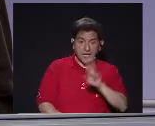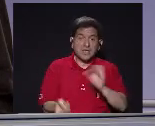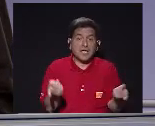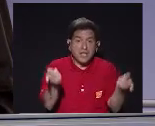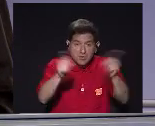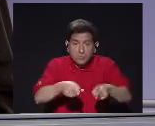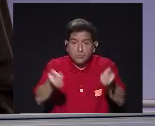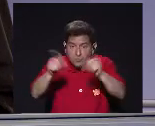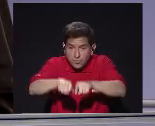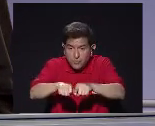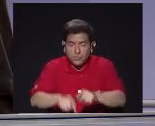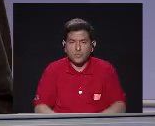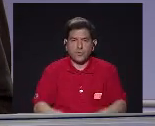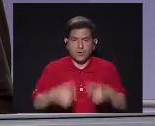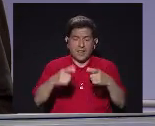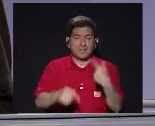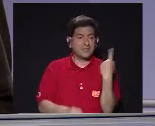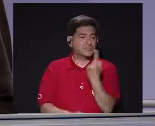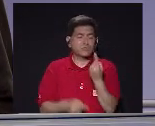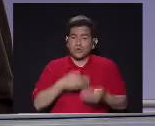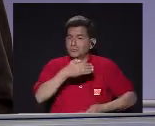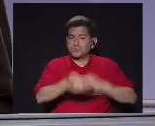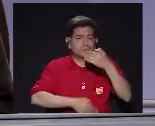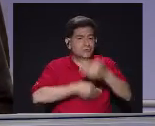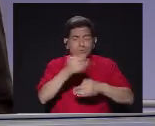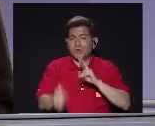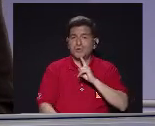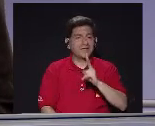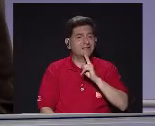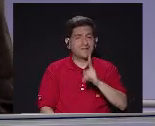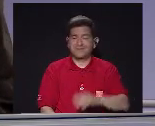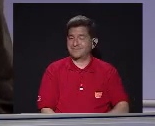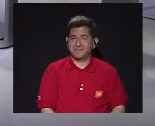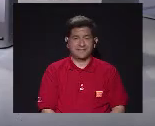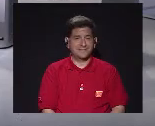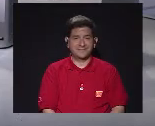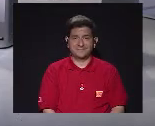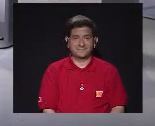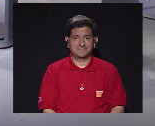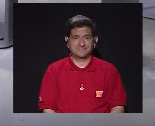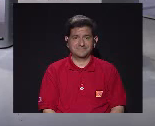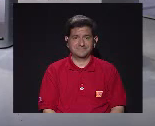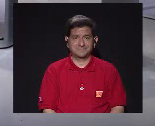Porque El disco se hizo solo Esa es la pura verdad El disco se hizo solo